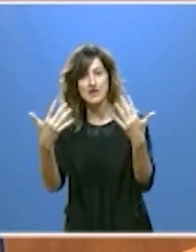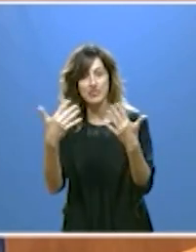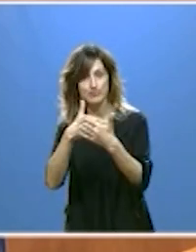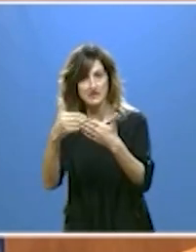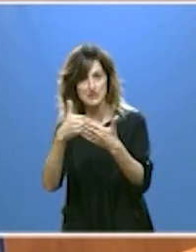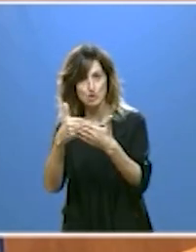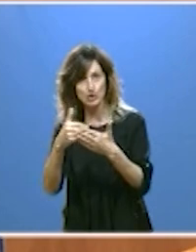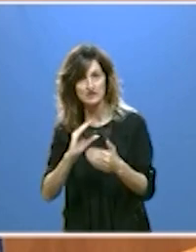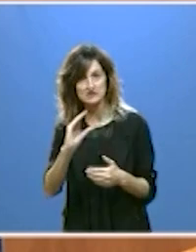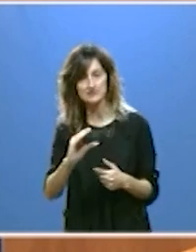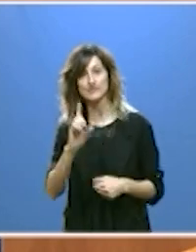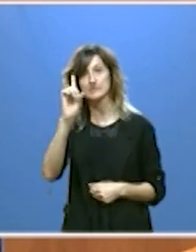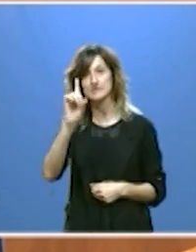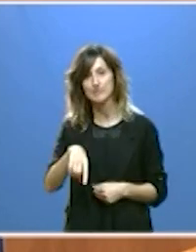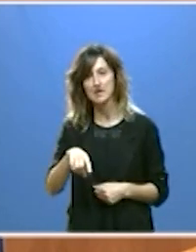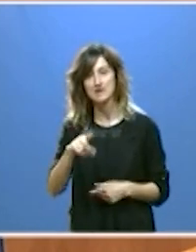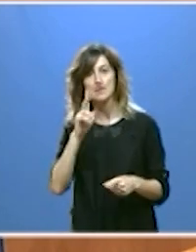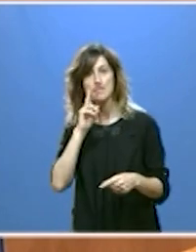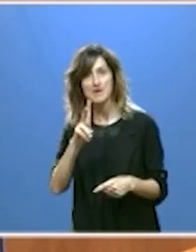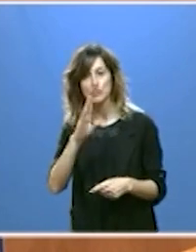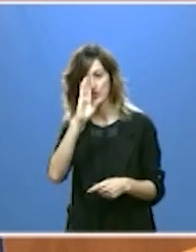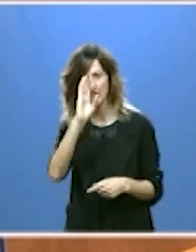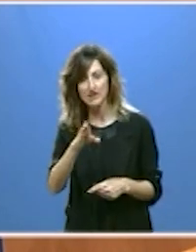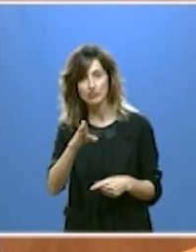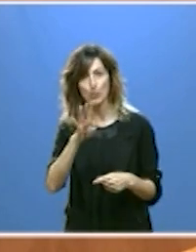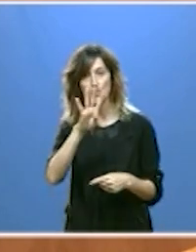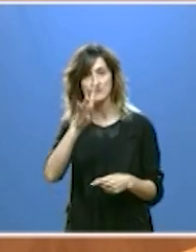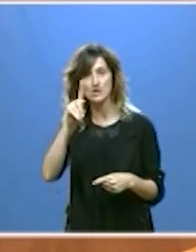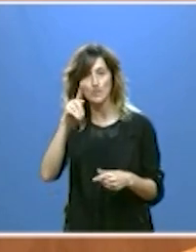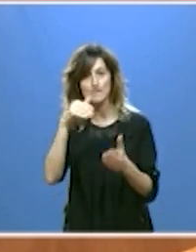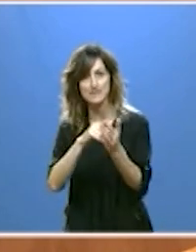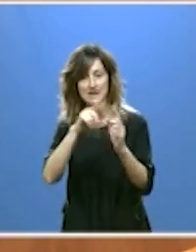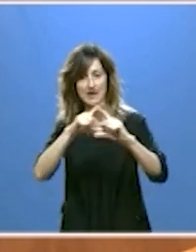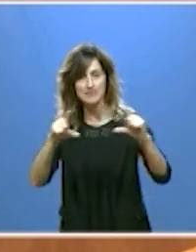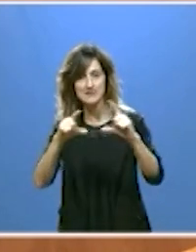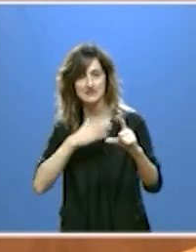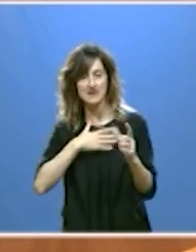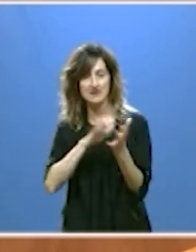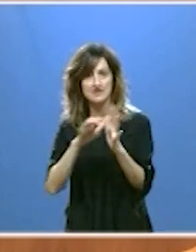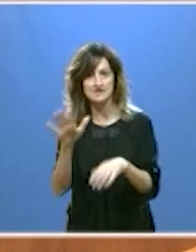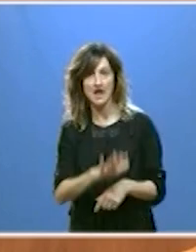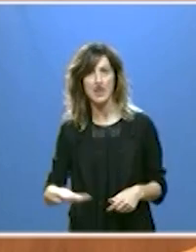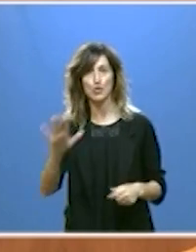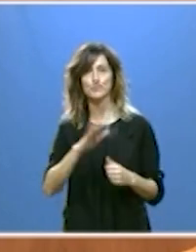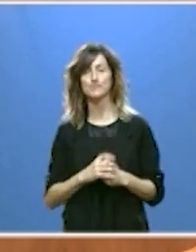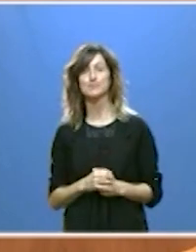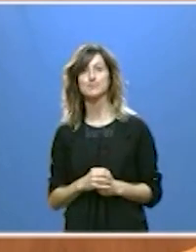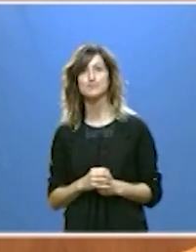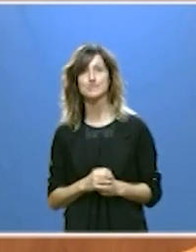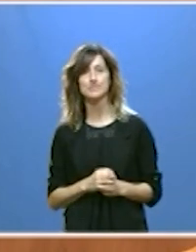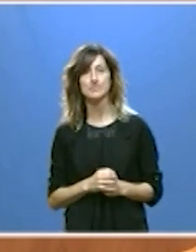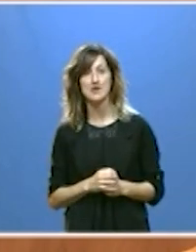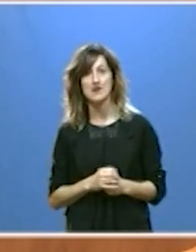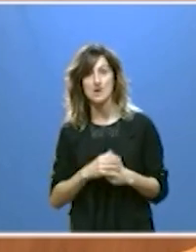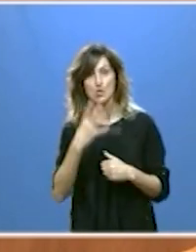y también tendrá un impacto directo en 41.000 empresas de nuestra comunidad autónoma. En nuestros